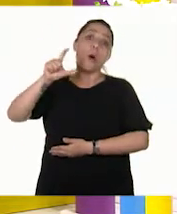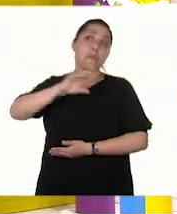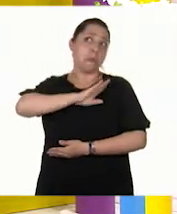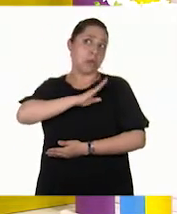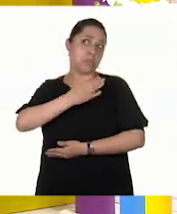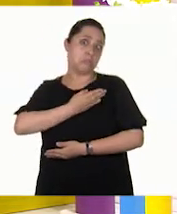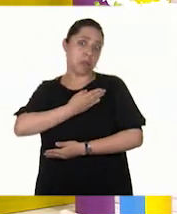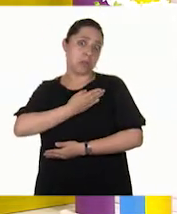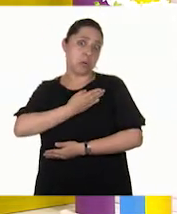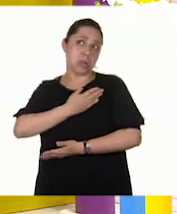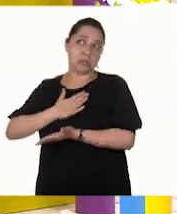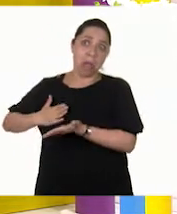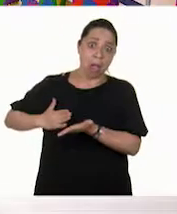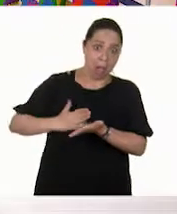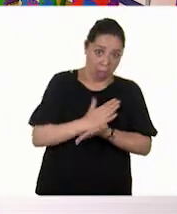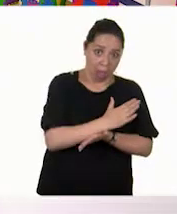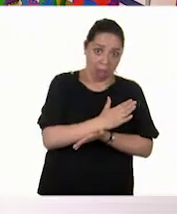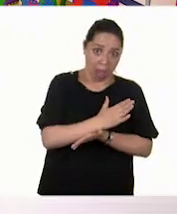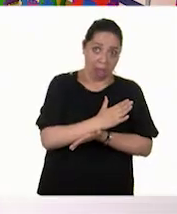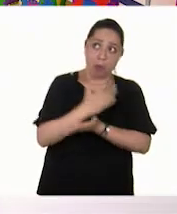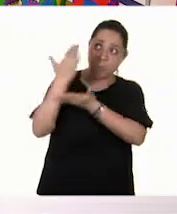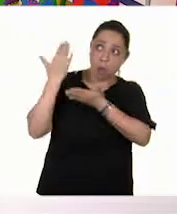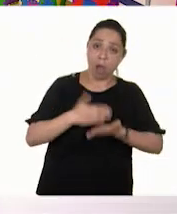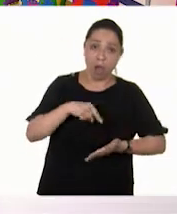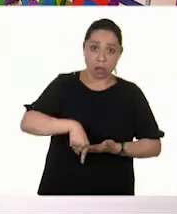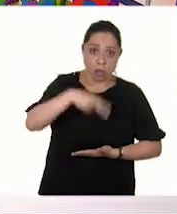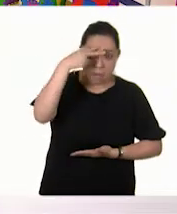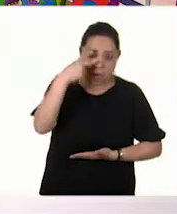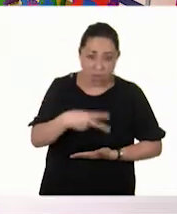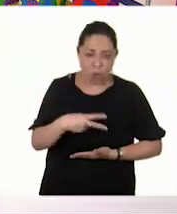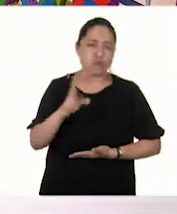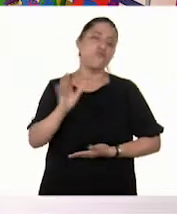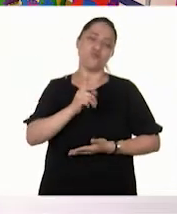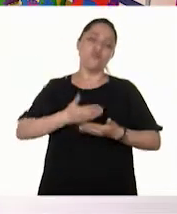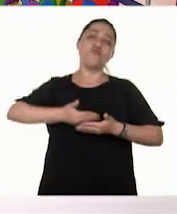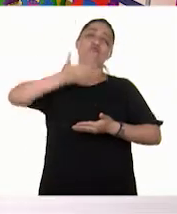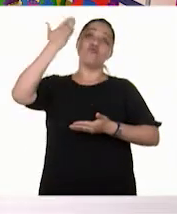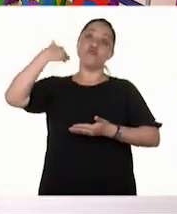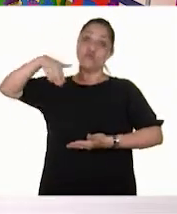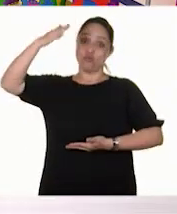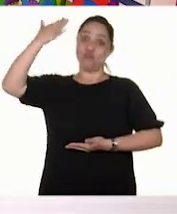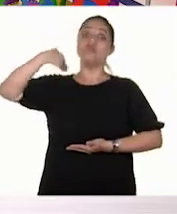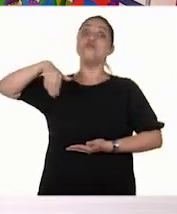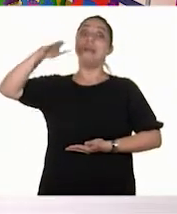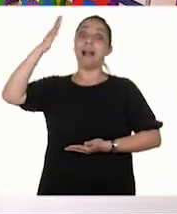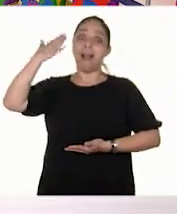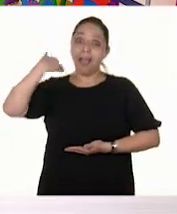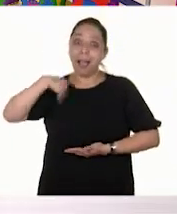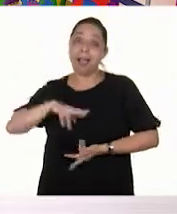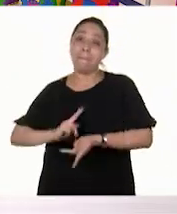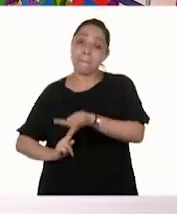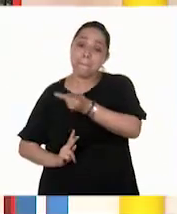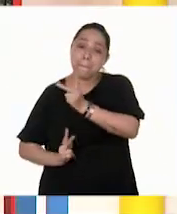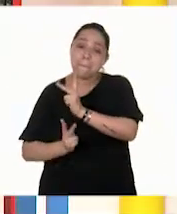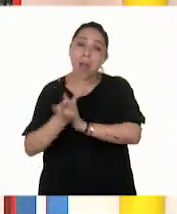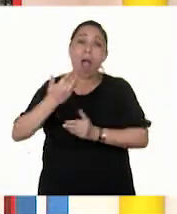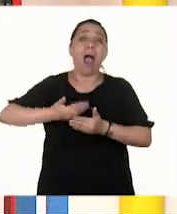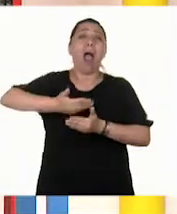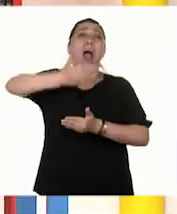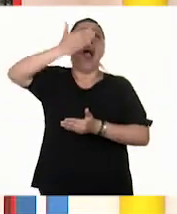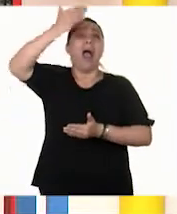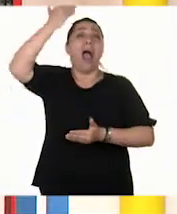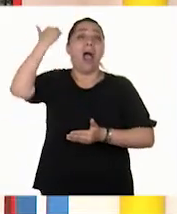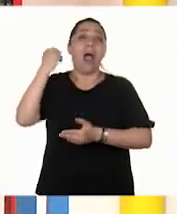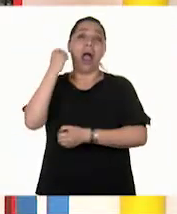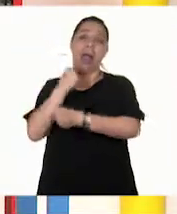México. Pepe, un poquito más atrás. faltaron bastantes años. Las plantas, niñas y niños, existen desde hace millones